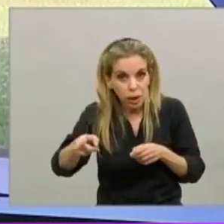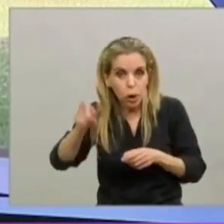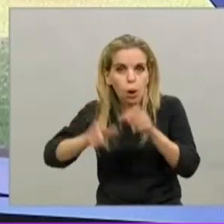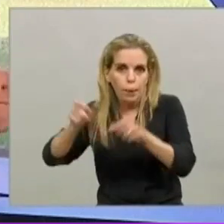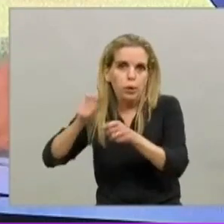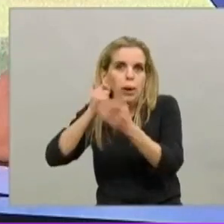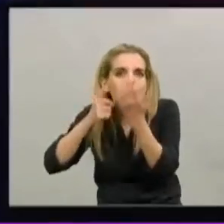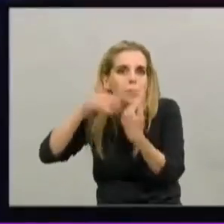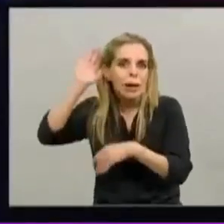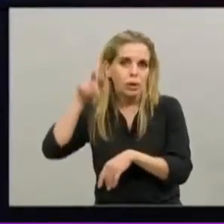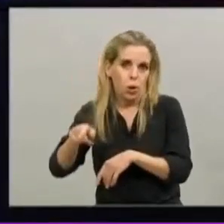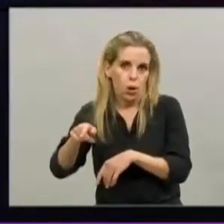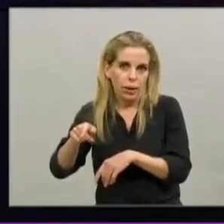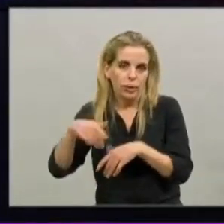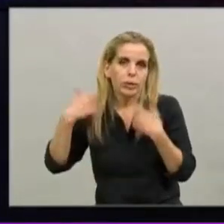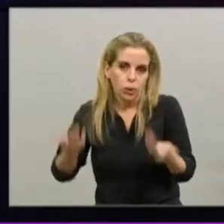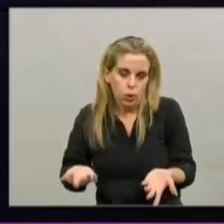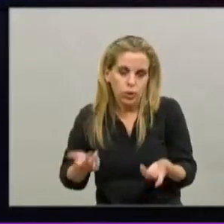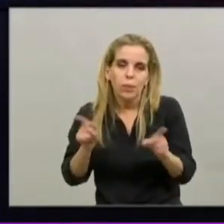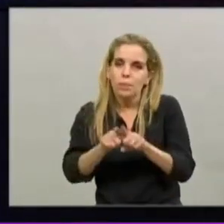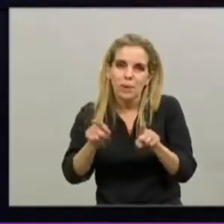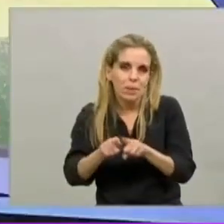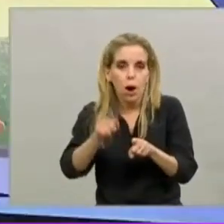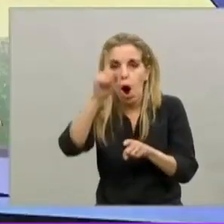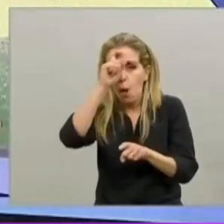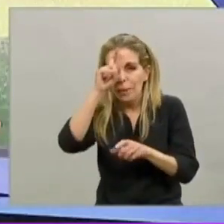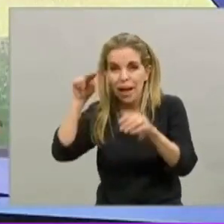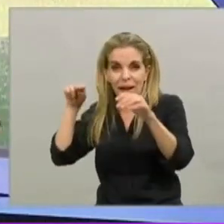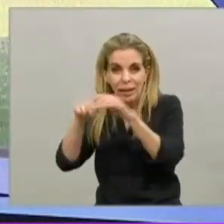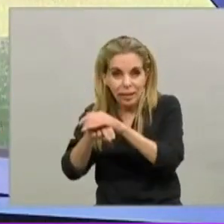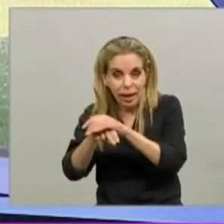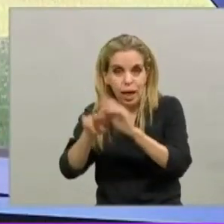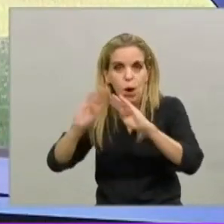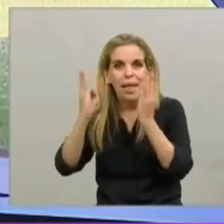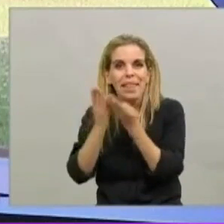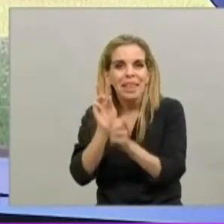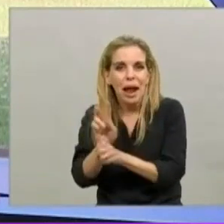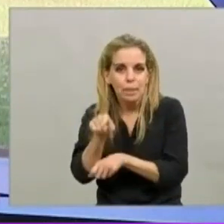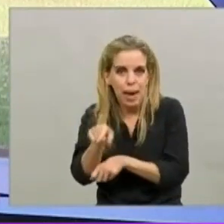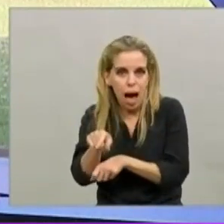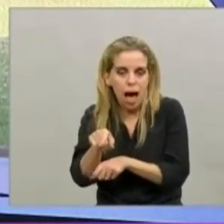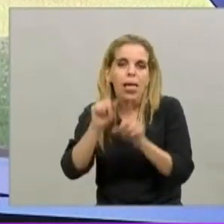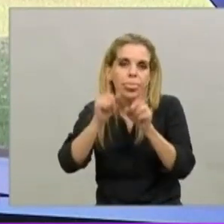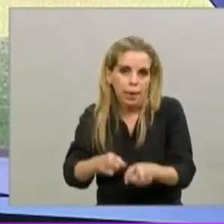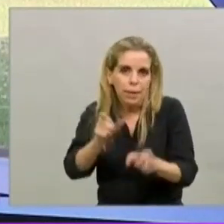% de quienes utilizan las camas de terapia intensiva son adultos mayores. O obviamente, para ellos están.